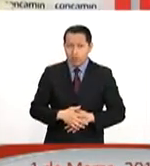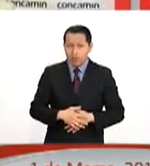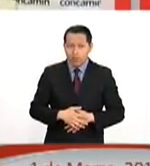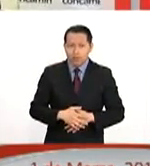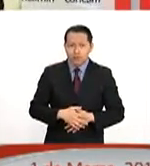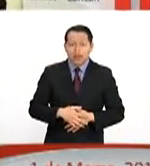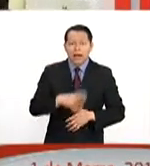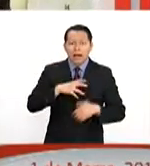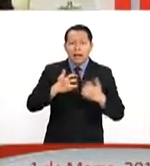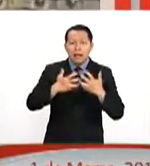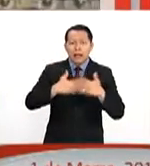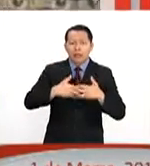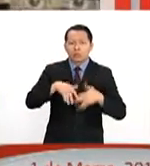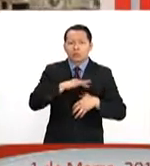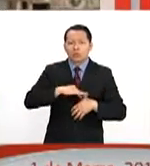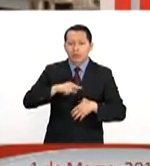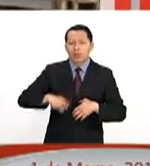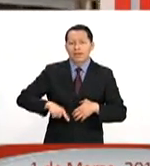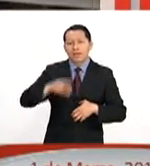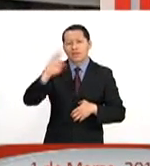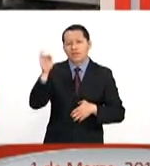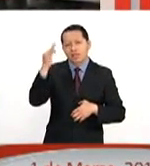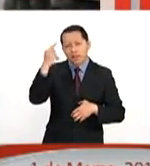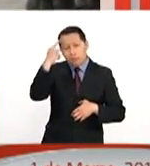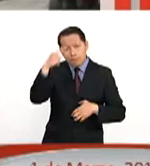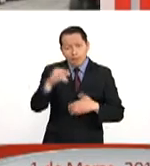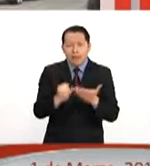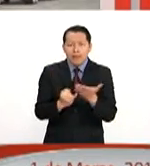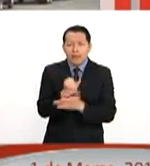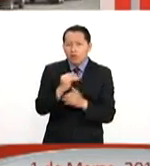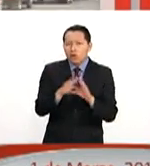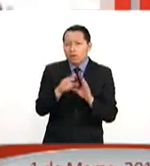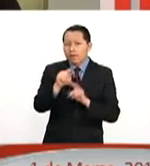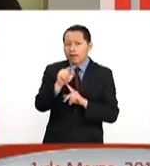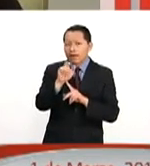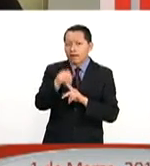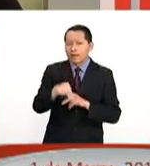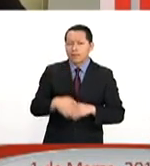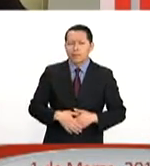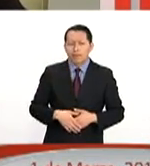Industriales respaldan al gobierno federal en la decisión que tome sobre el Telecán.